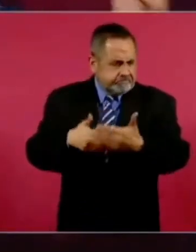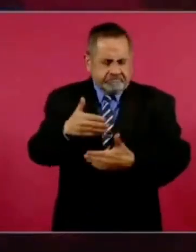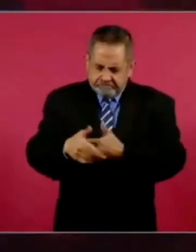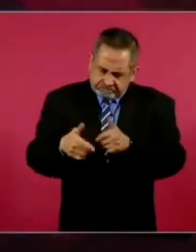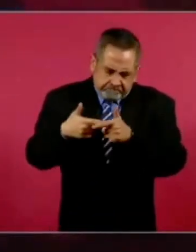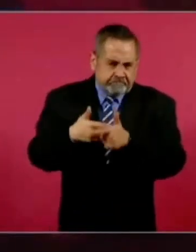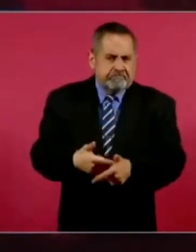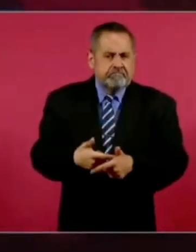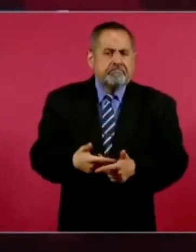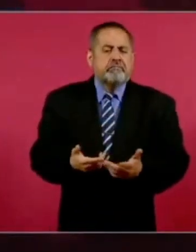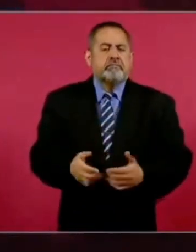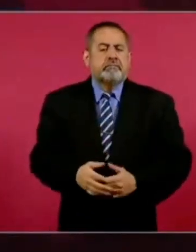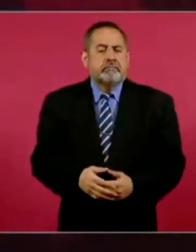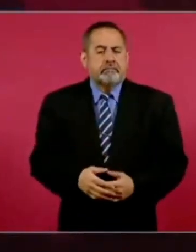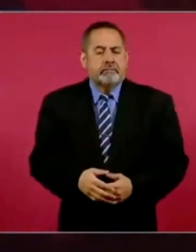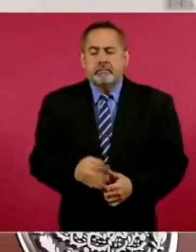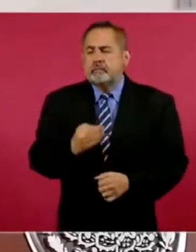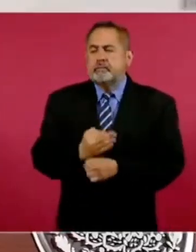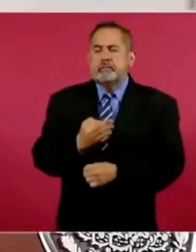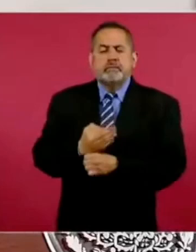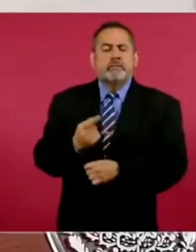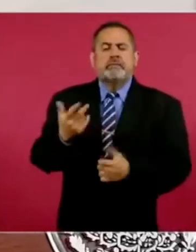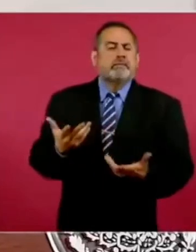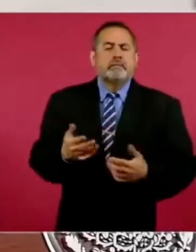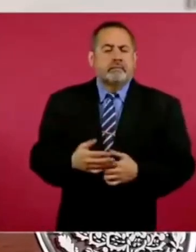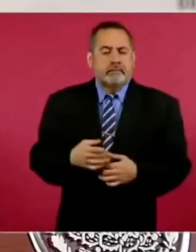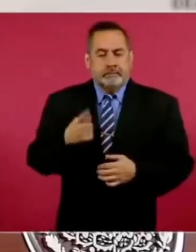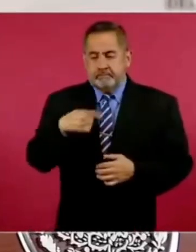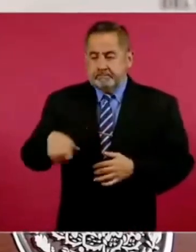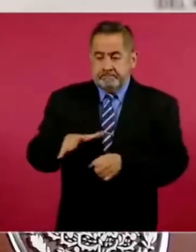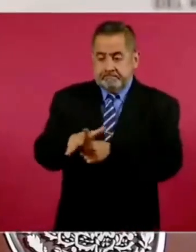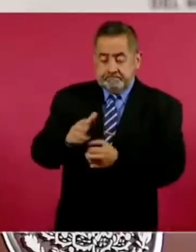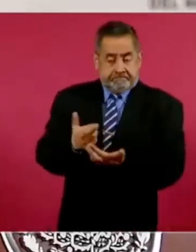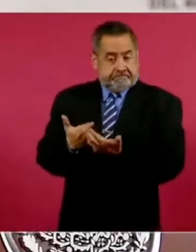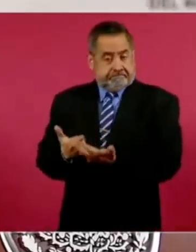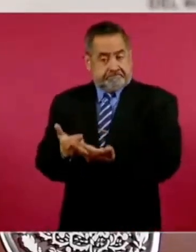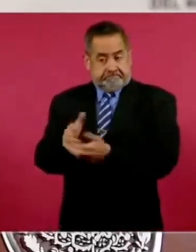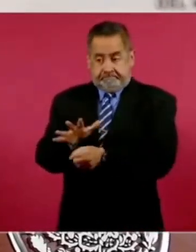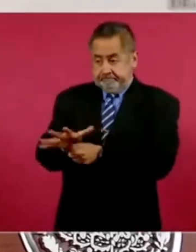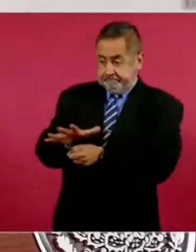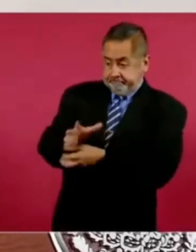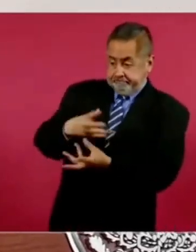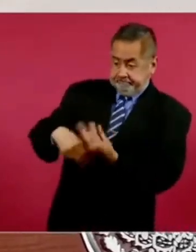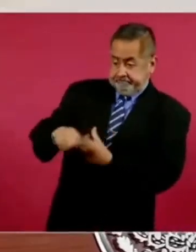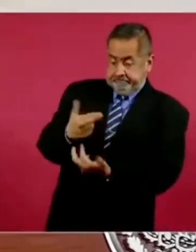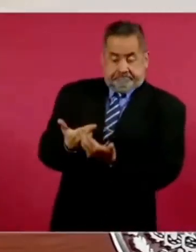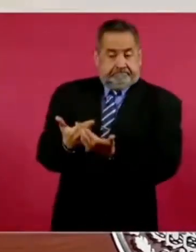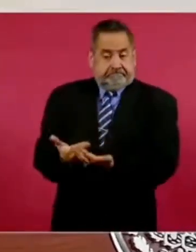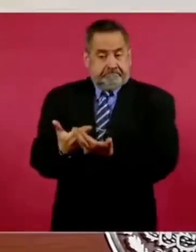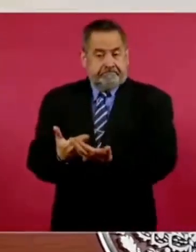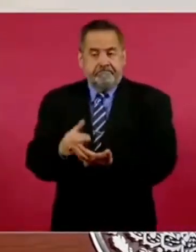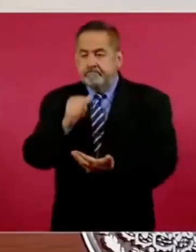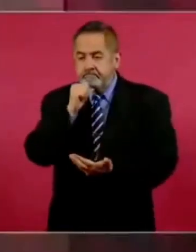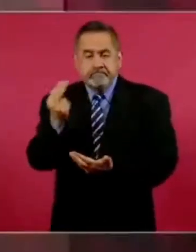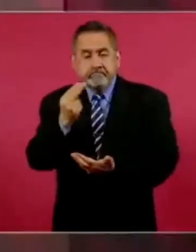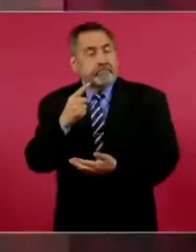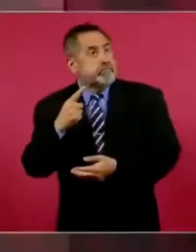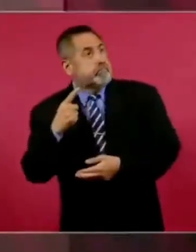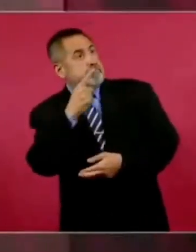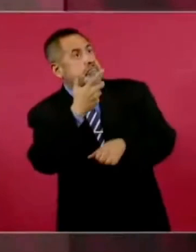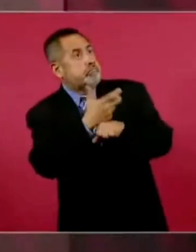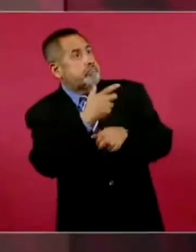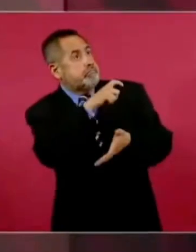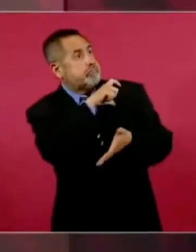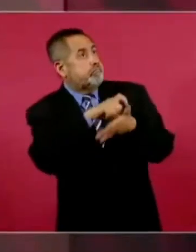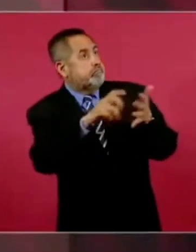¿qué se está haciendo para lograr la autosuficiencia y no comprar las gasolinas en el